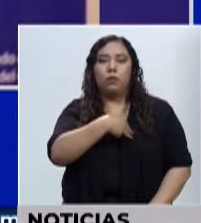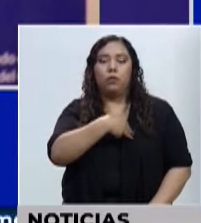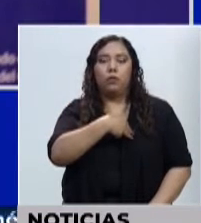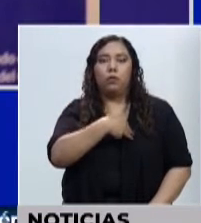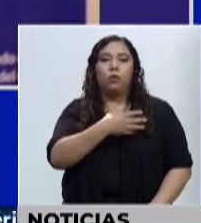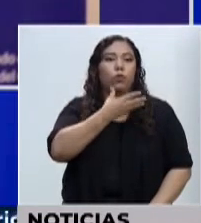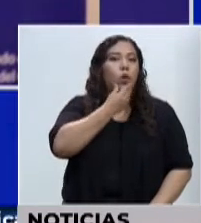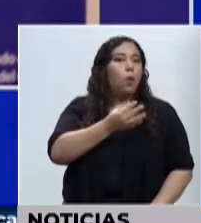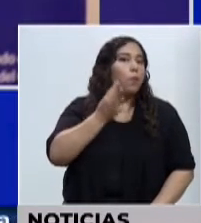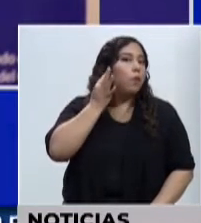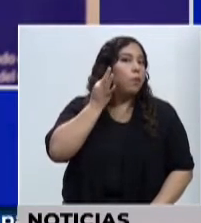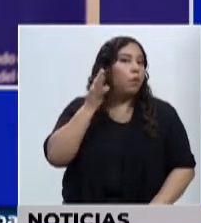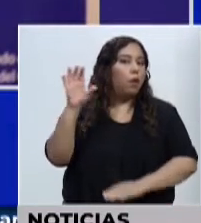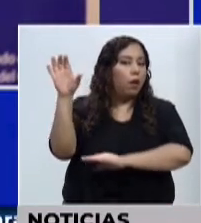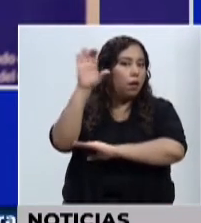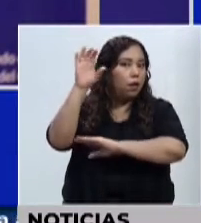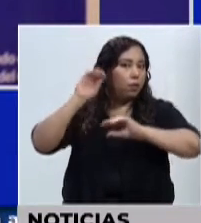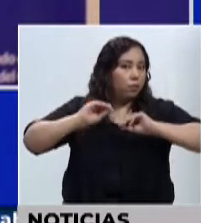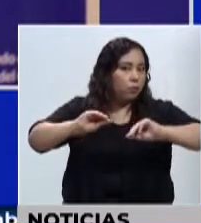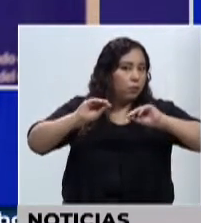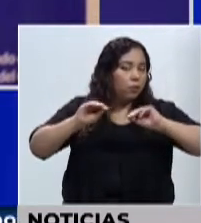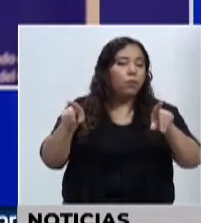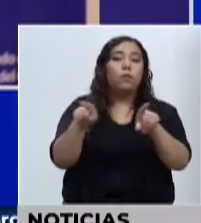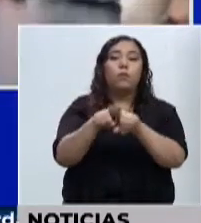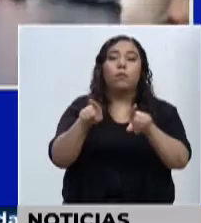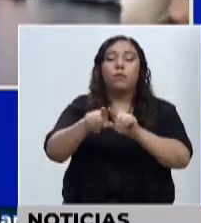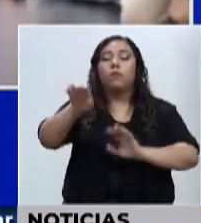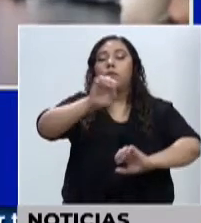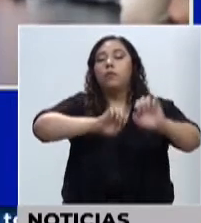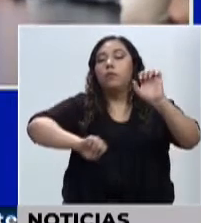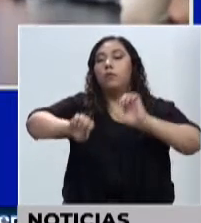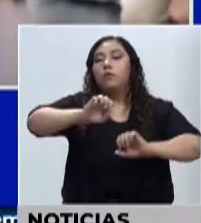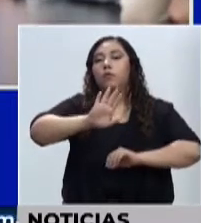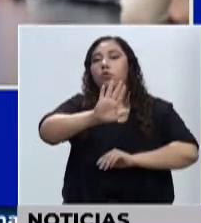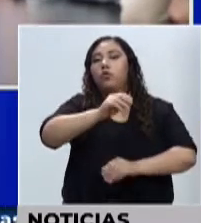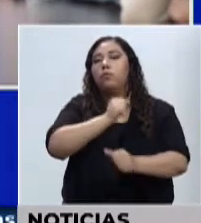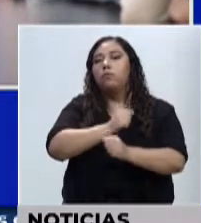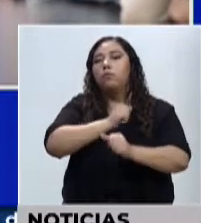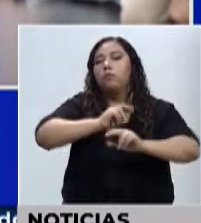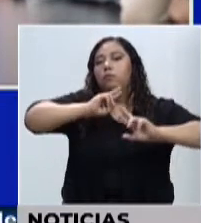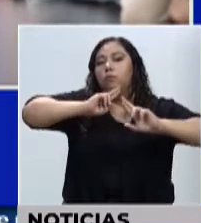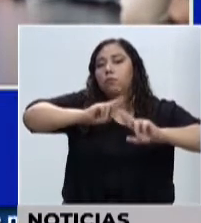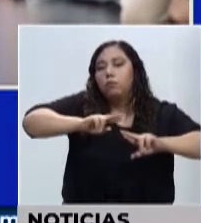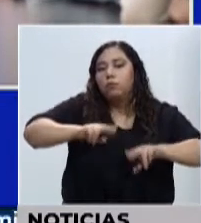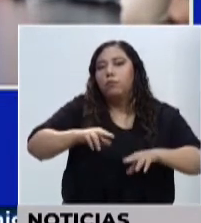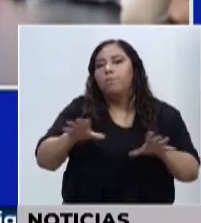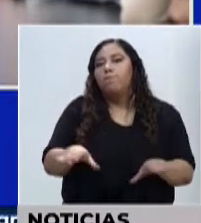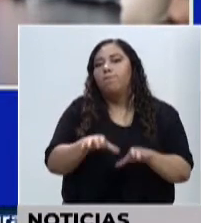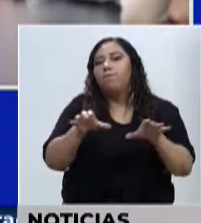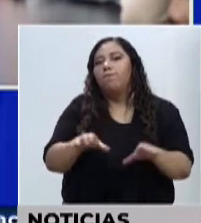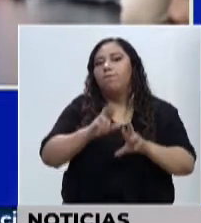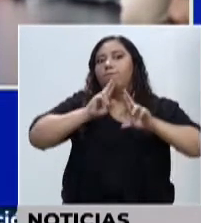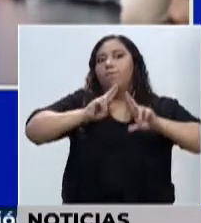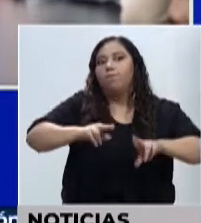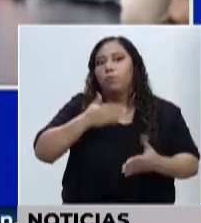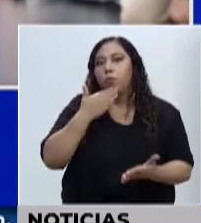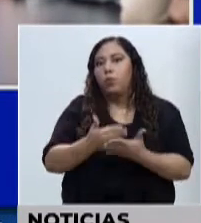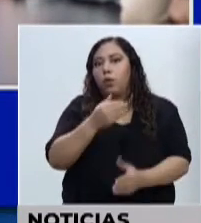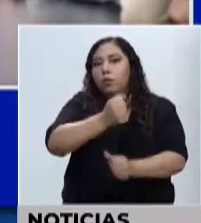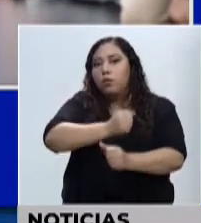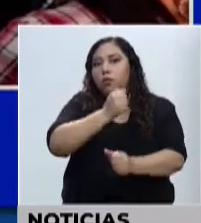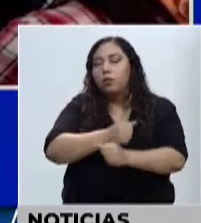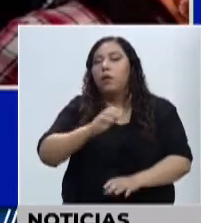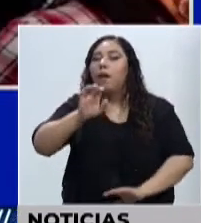ese esfuerzo que tiene que ser la secretaría de coordinación general de gobierno, pero además debemos promover la